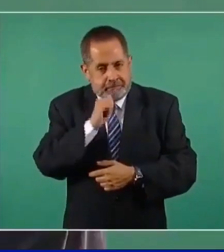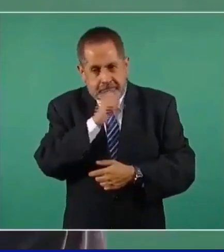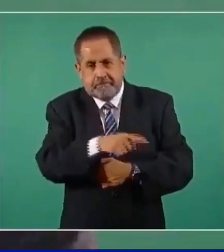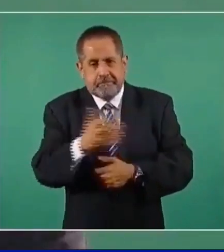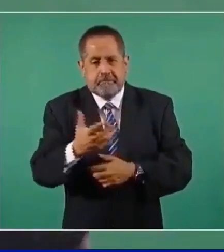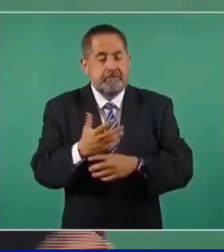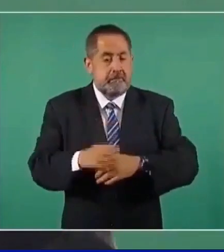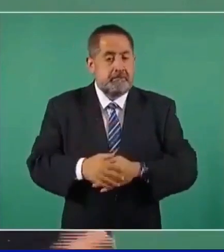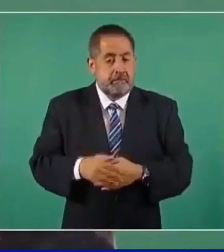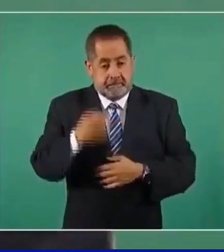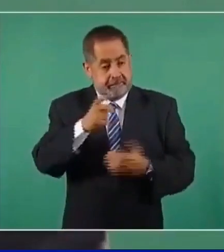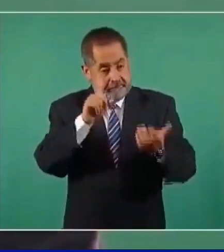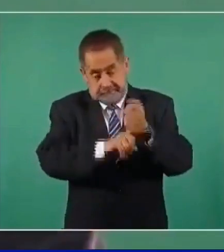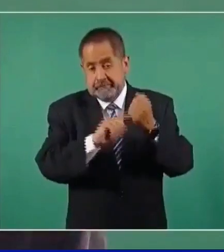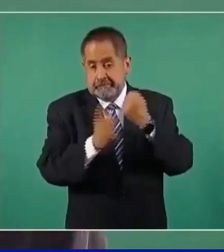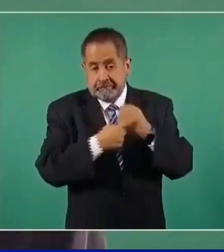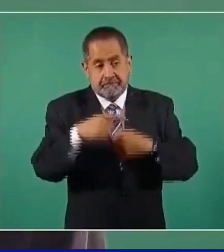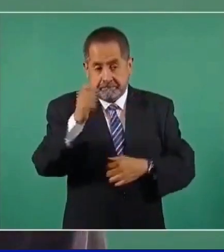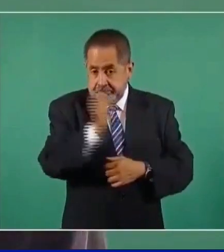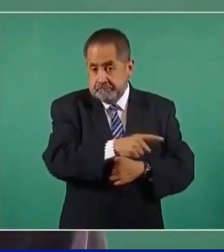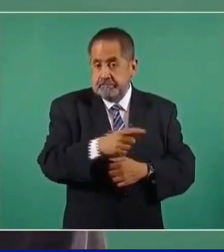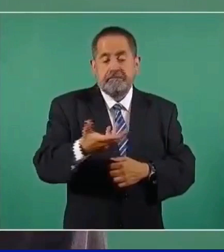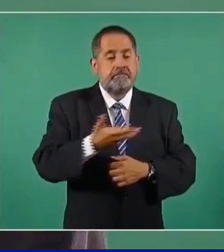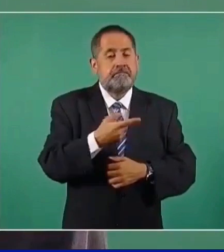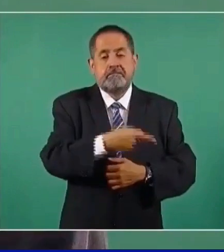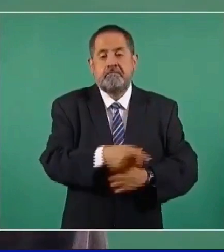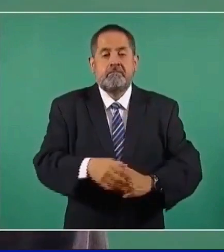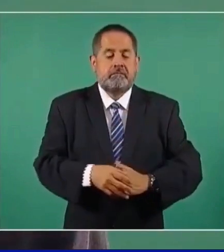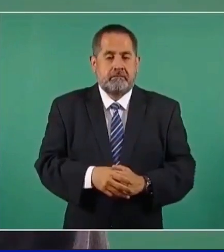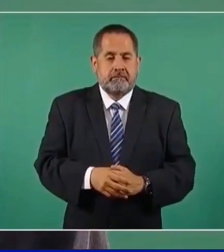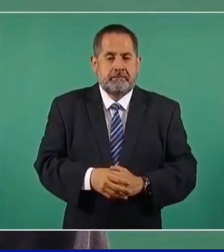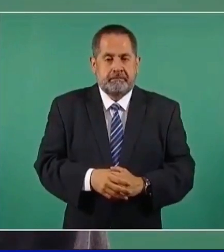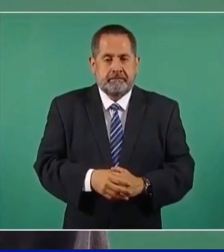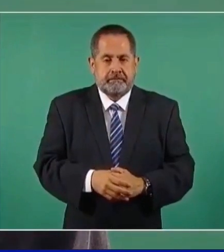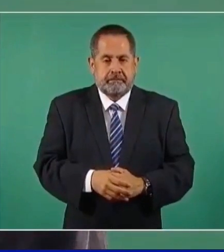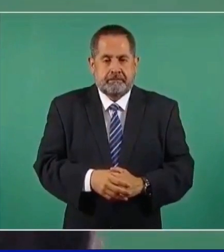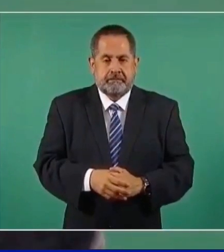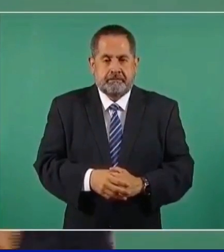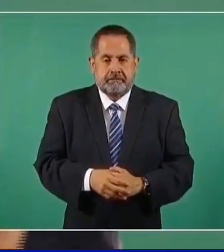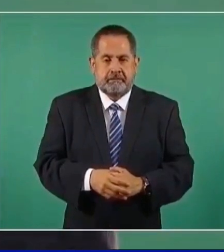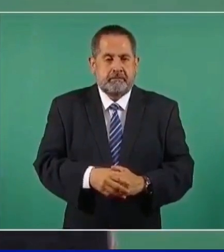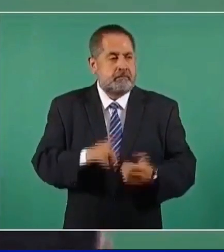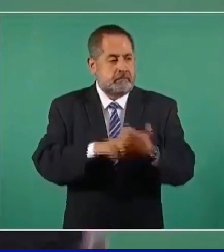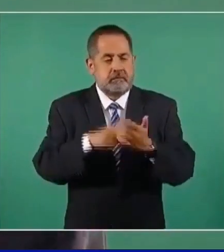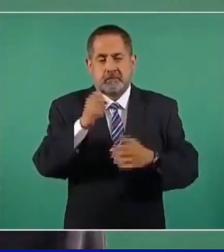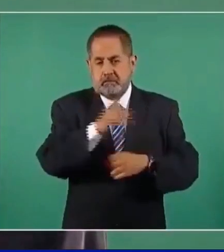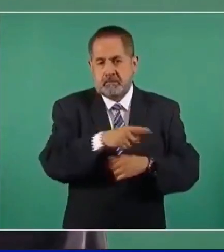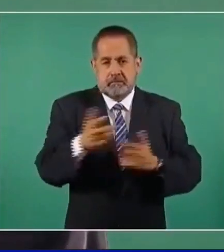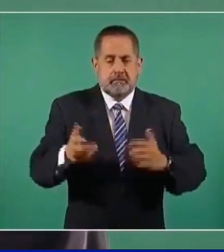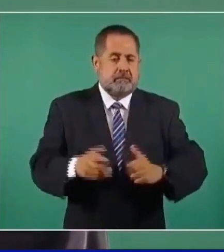Ese es el fondo del asunto.